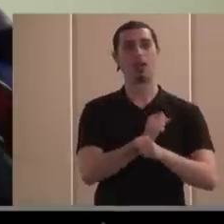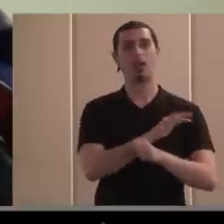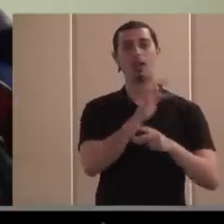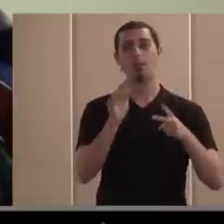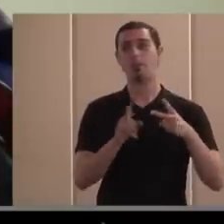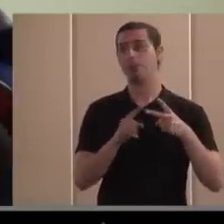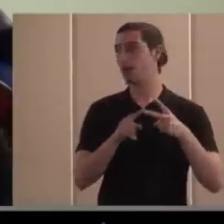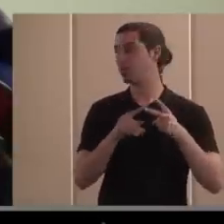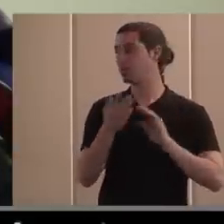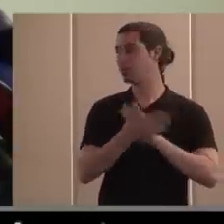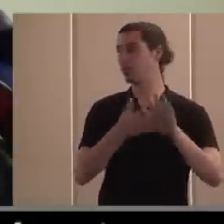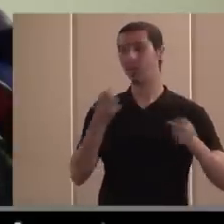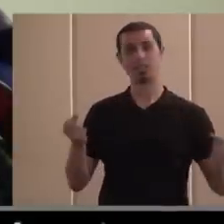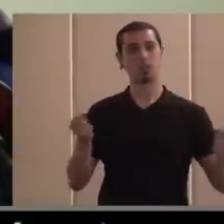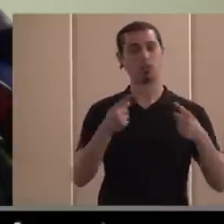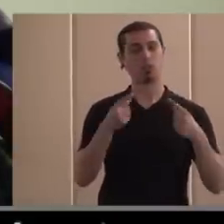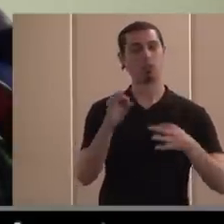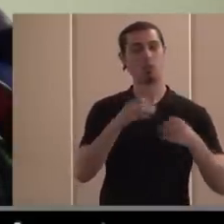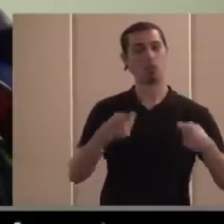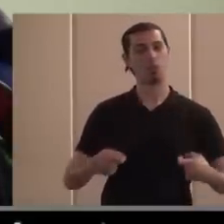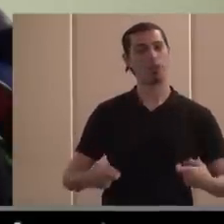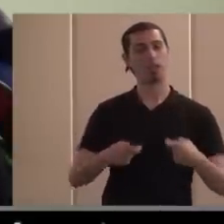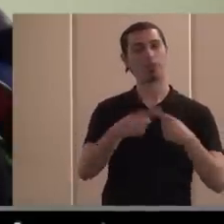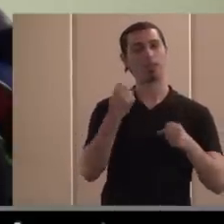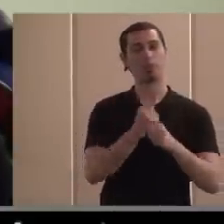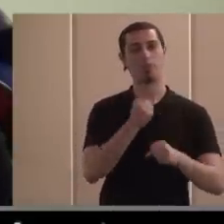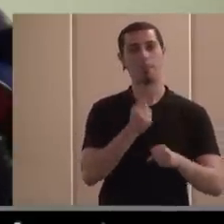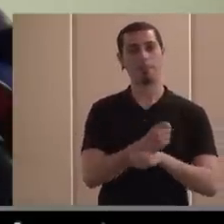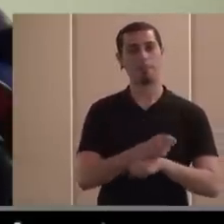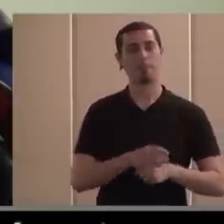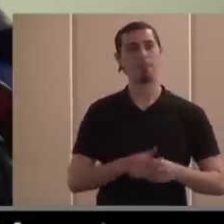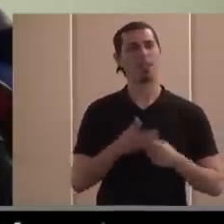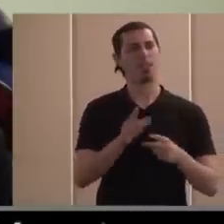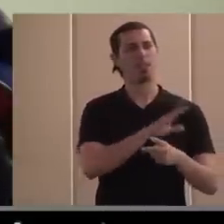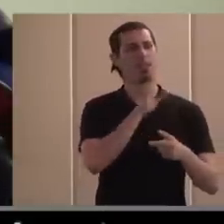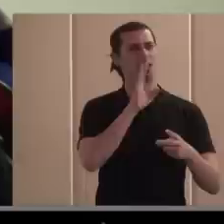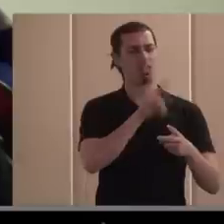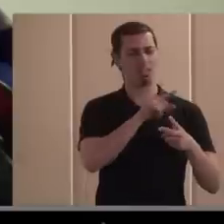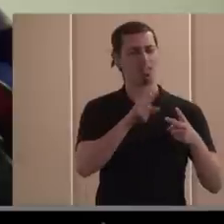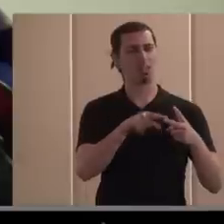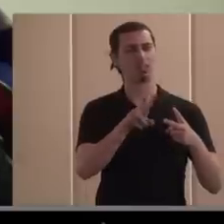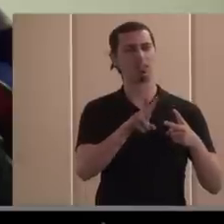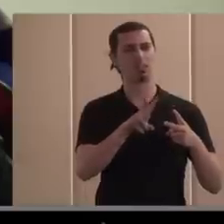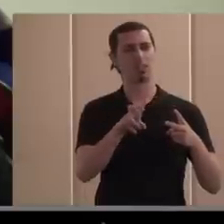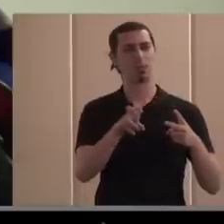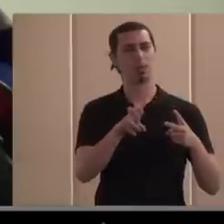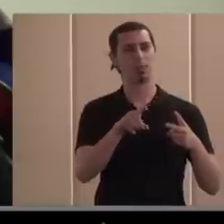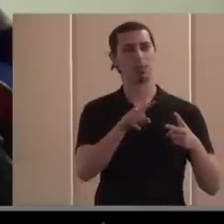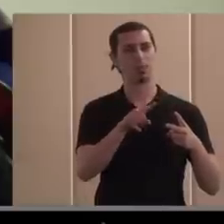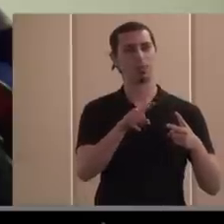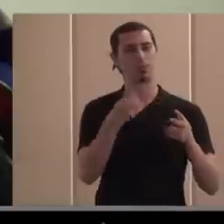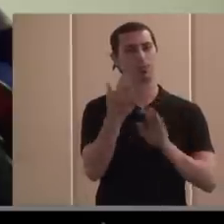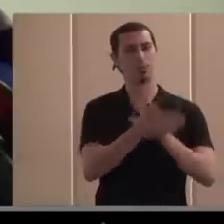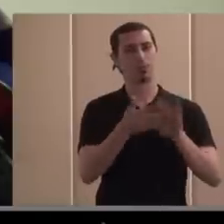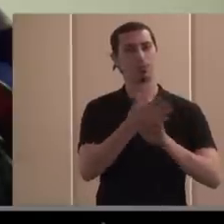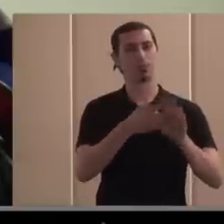incluiría las mutuas y las cooperativas de empleo y después hay la otra parte que es la parte